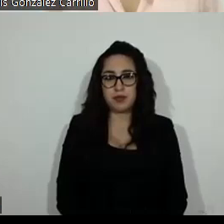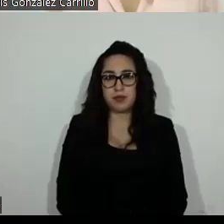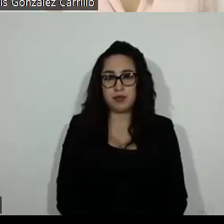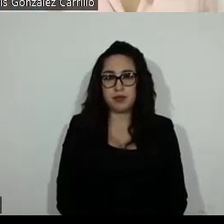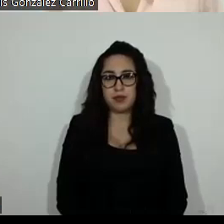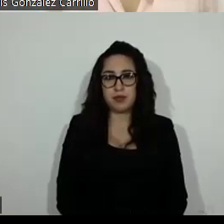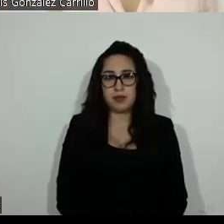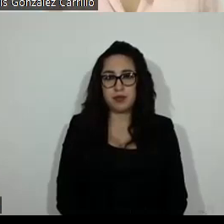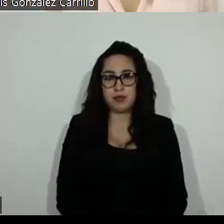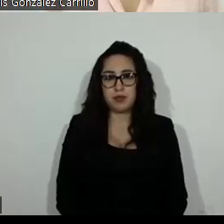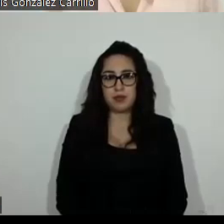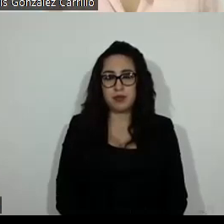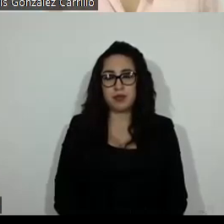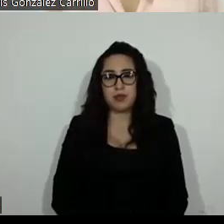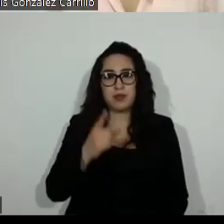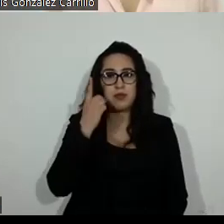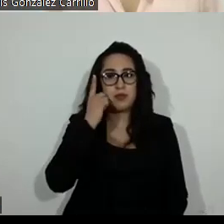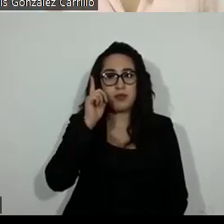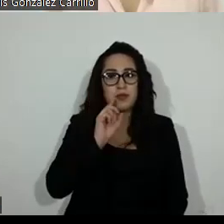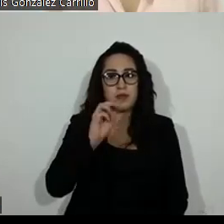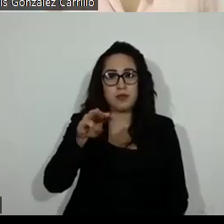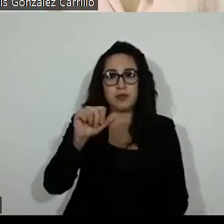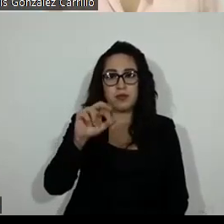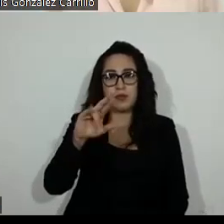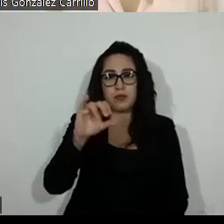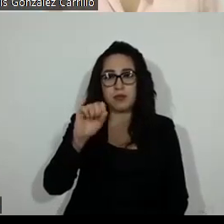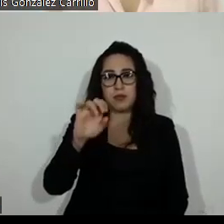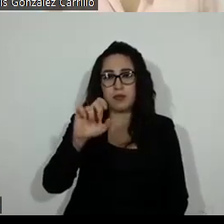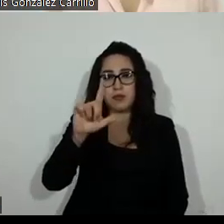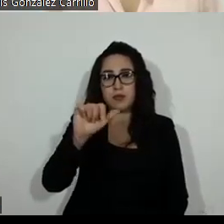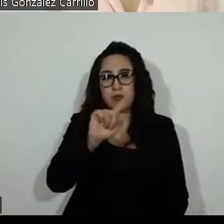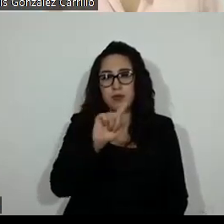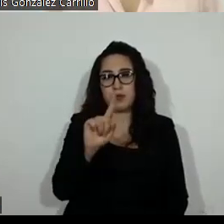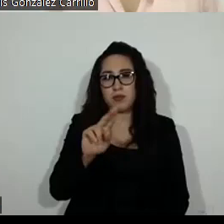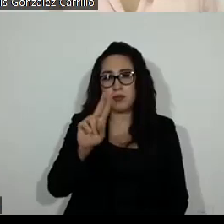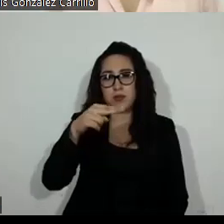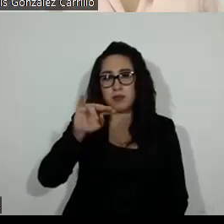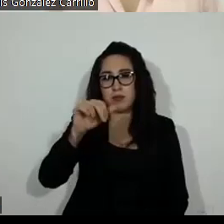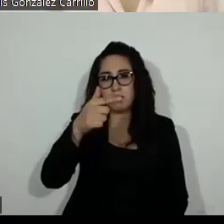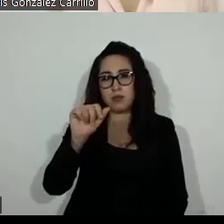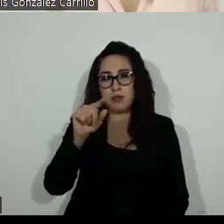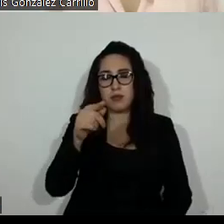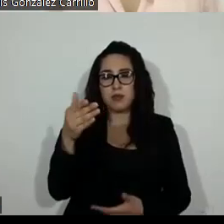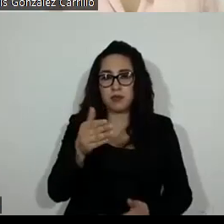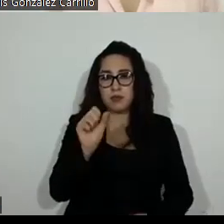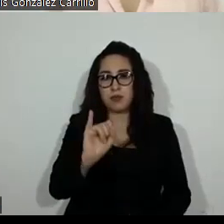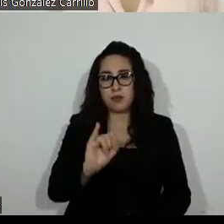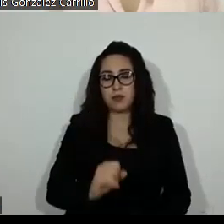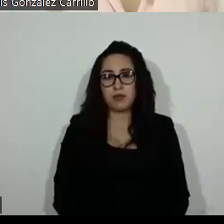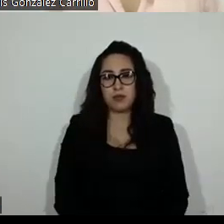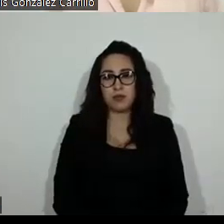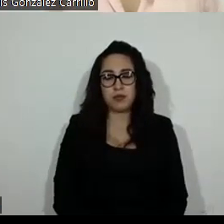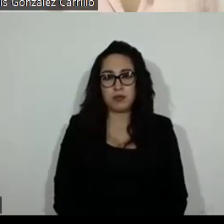Diputada Marisela Zúñiga. Marisela Zúñiga, presente. Gracias, diputada.